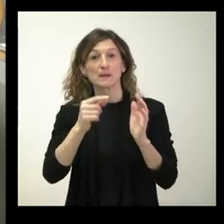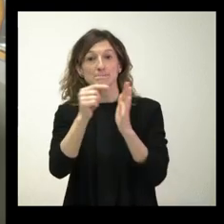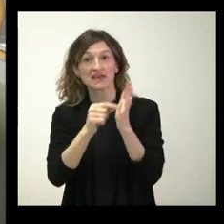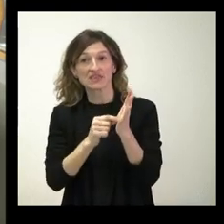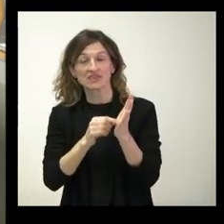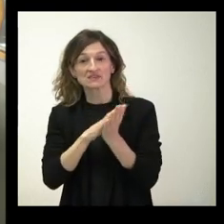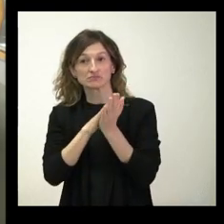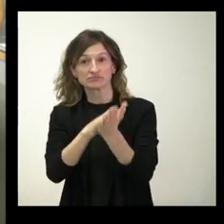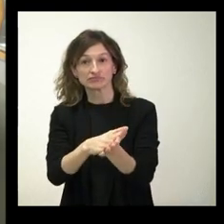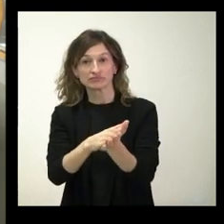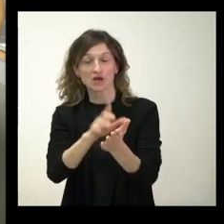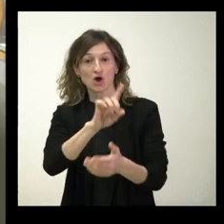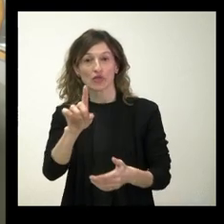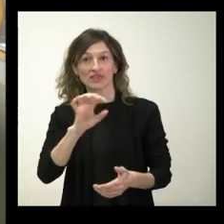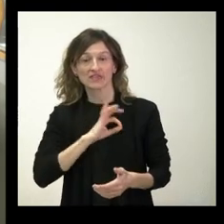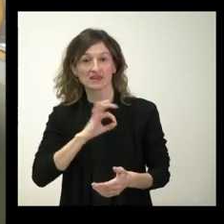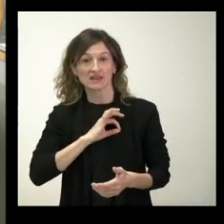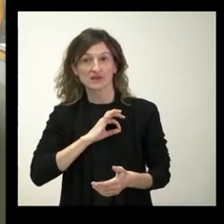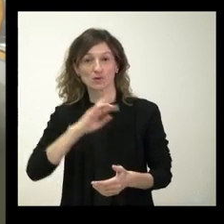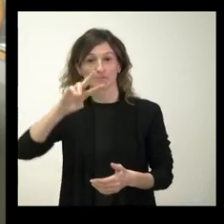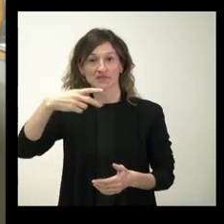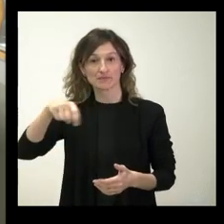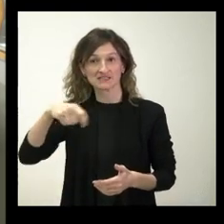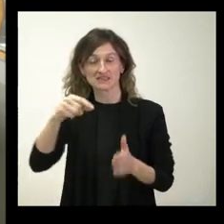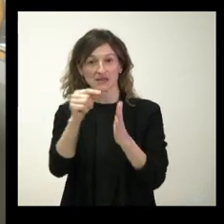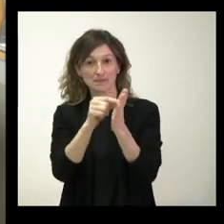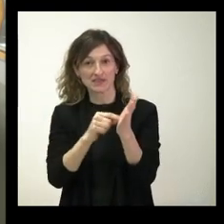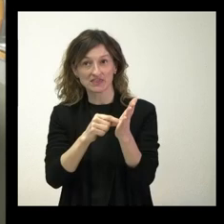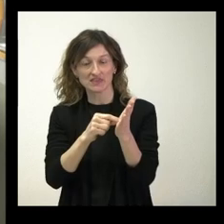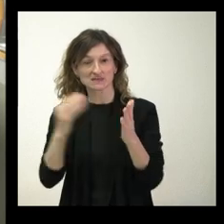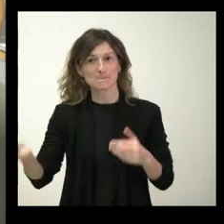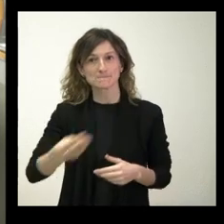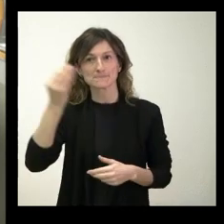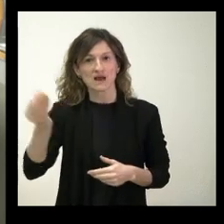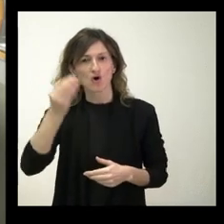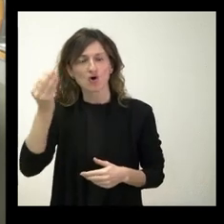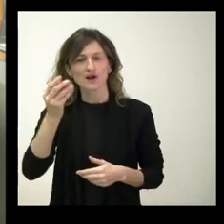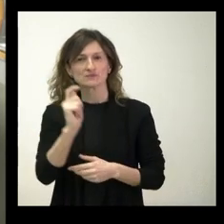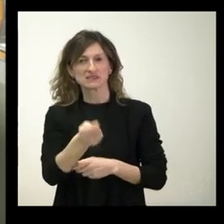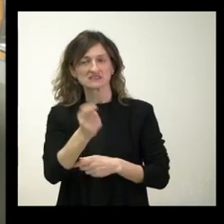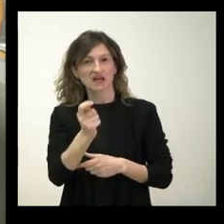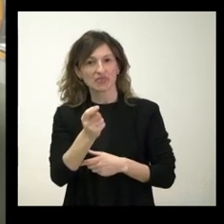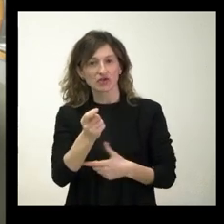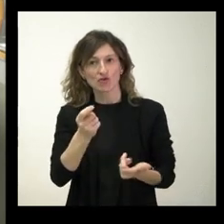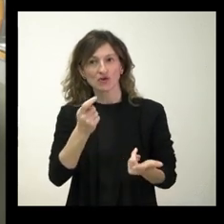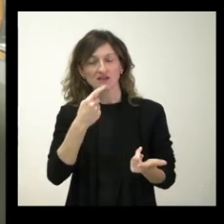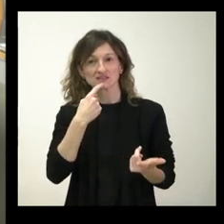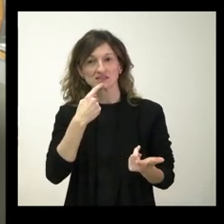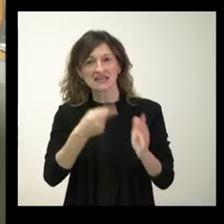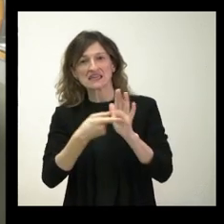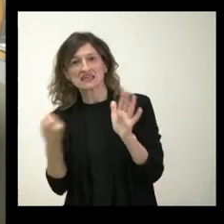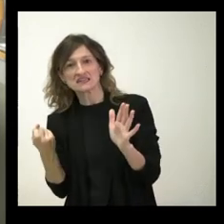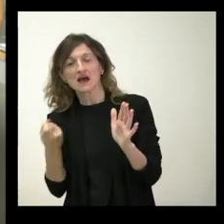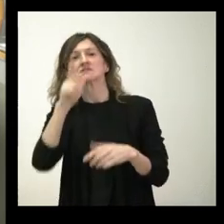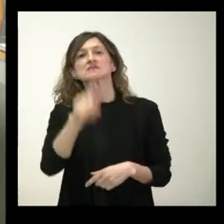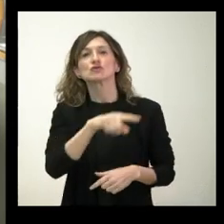presentaron el 12 de enero con el vicepresidente, esas medidas de mejora de las prestaciones, que las han llamado últimamente, ¿las quitan o no?